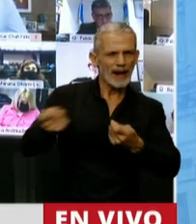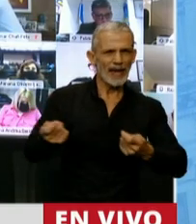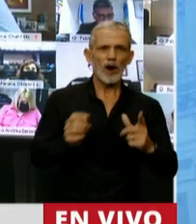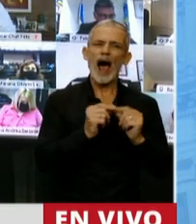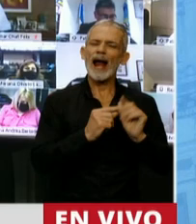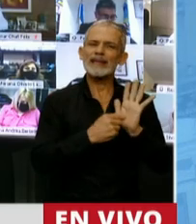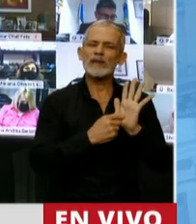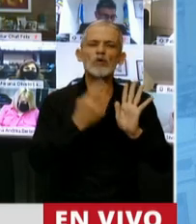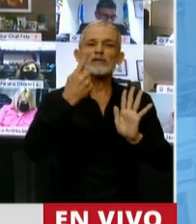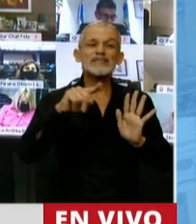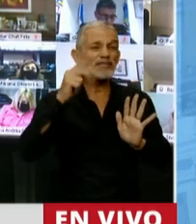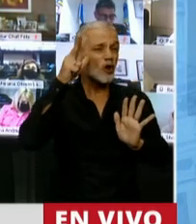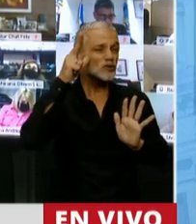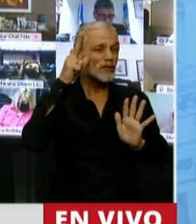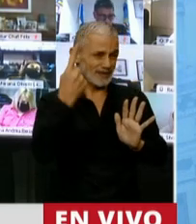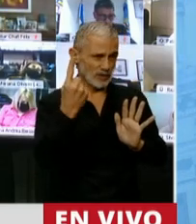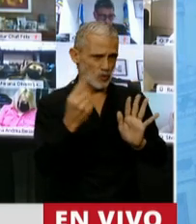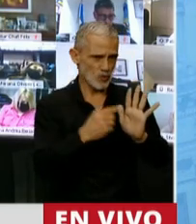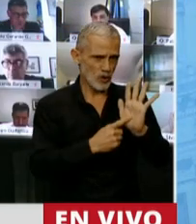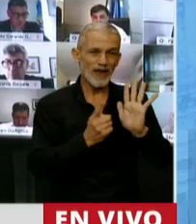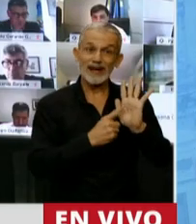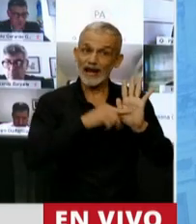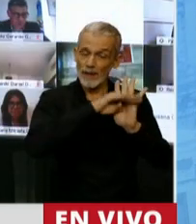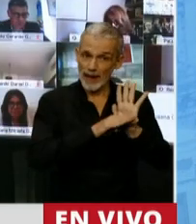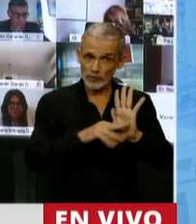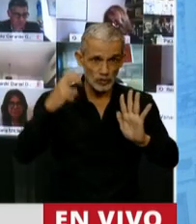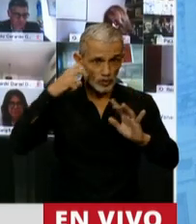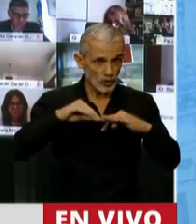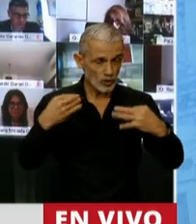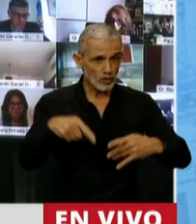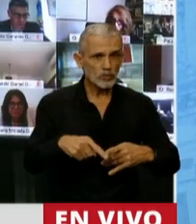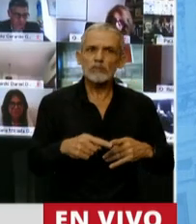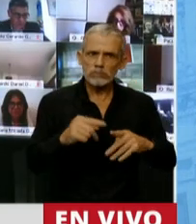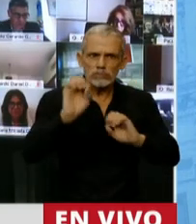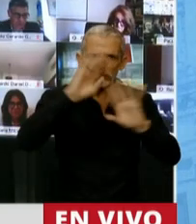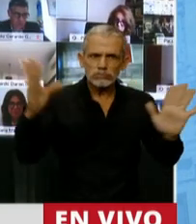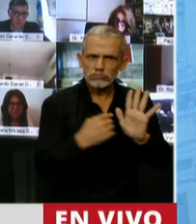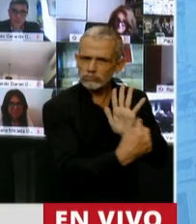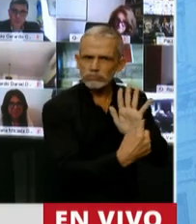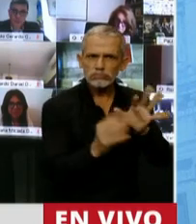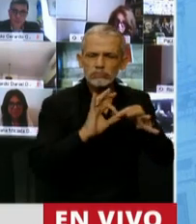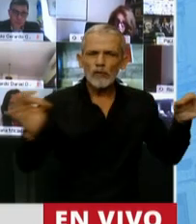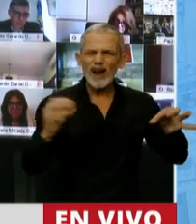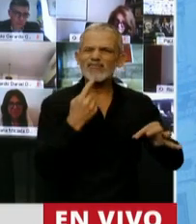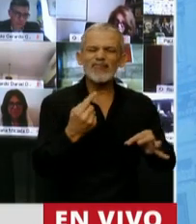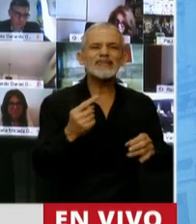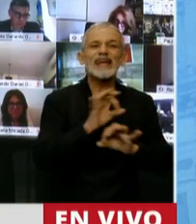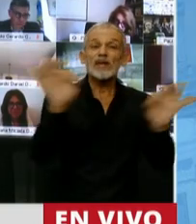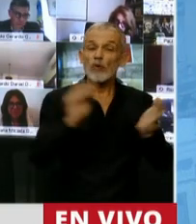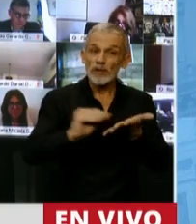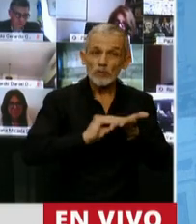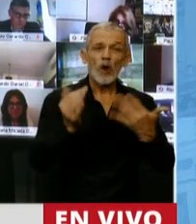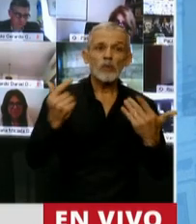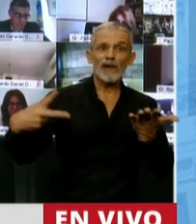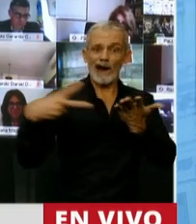artículo 181, en forma expresa, dice que ningún diputado